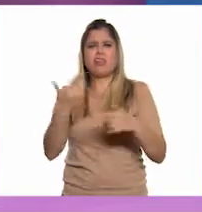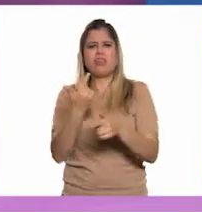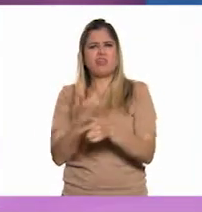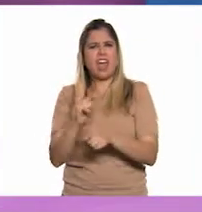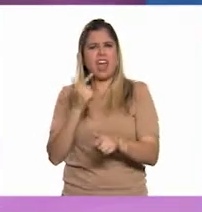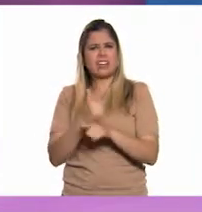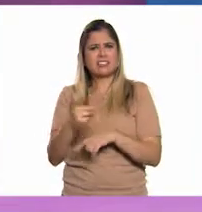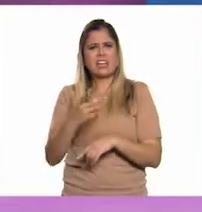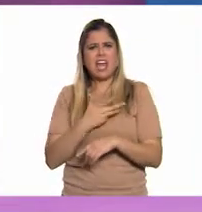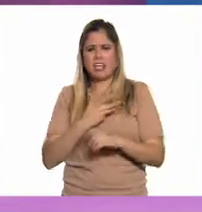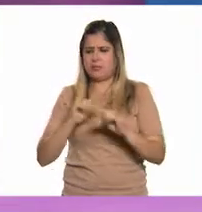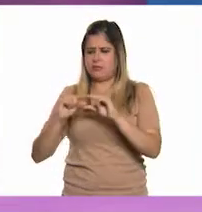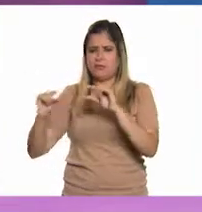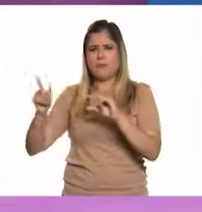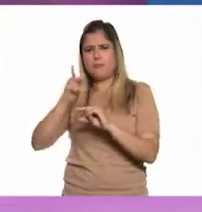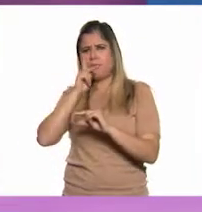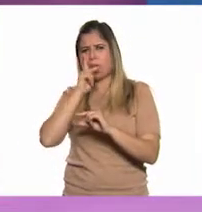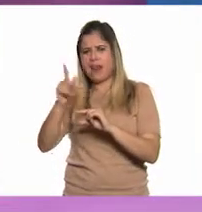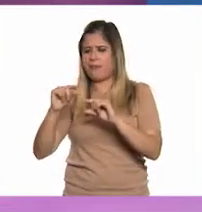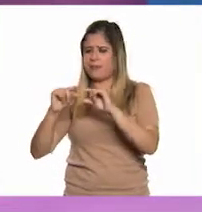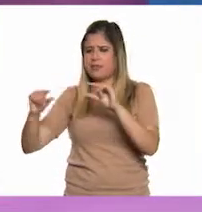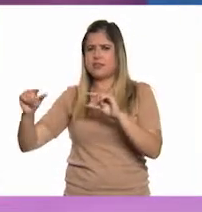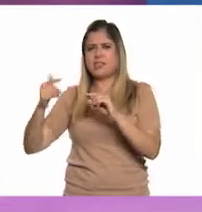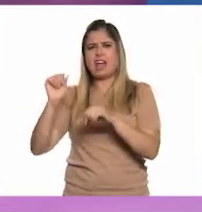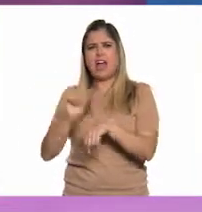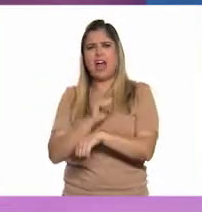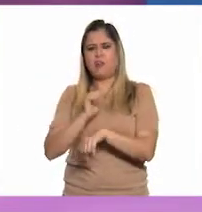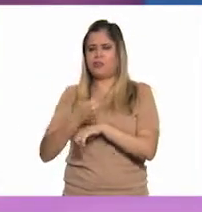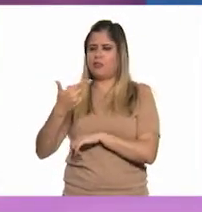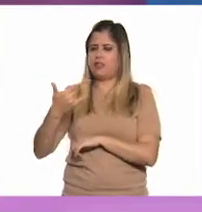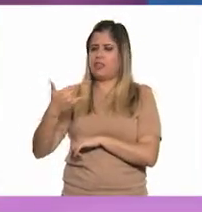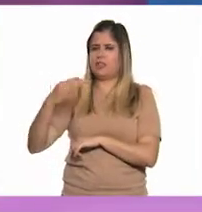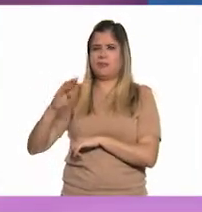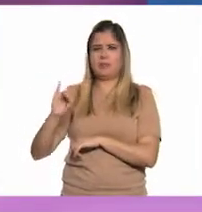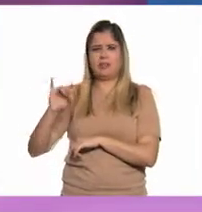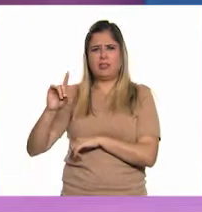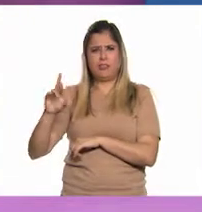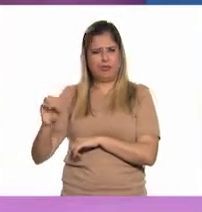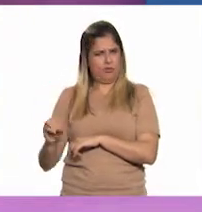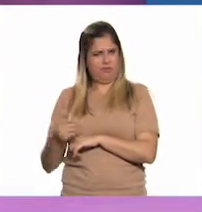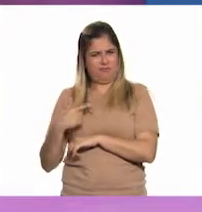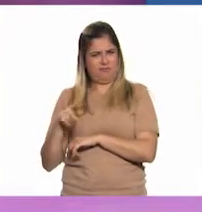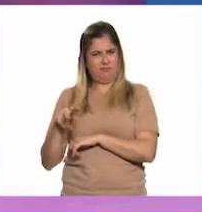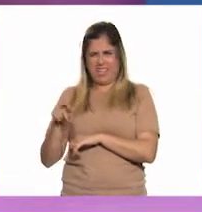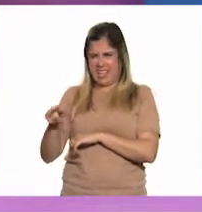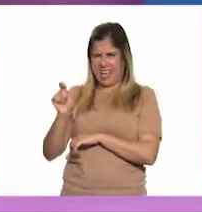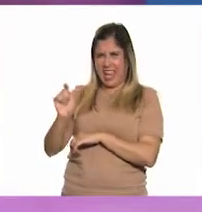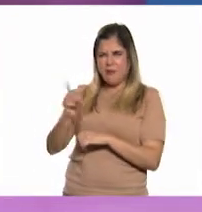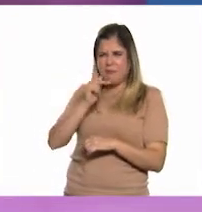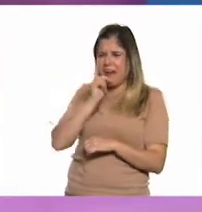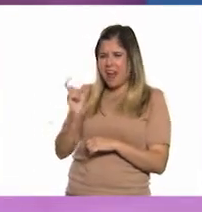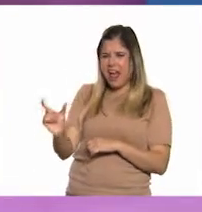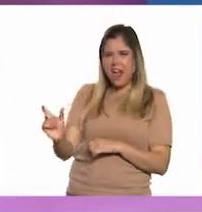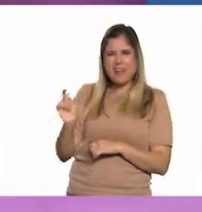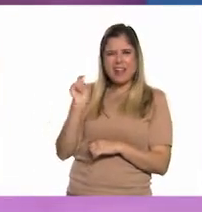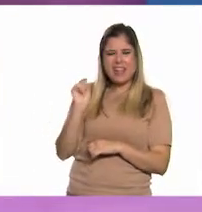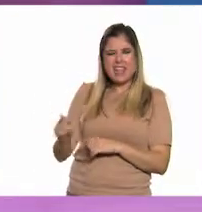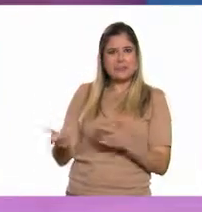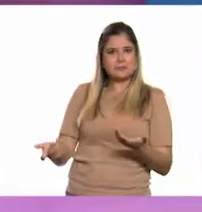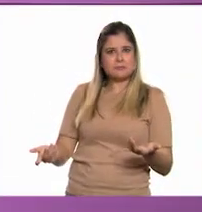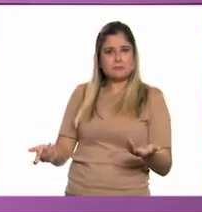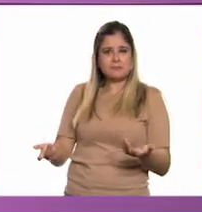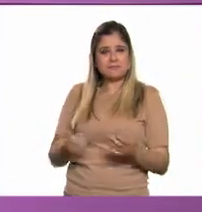taxi que tenía escritas las palabras auto híbrido. ¡Uy! Y yo no sabía a qué se refería con eso.